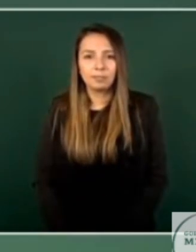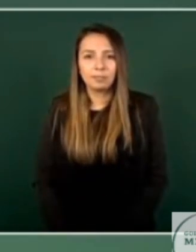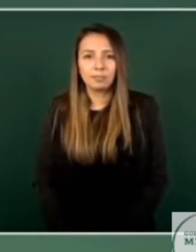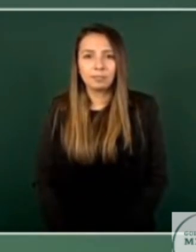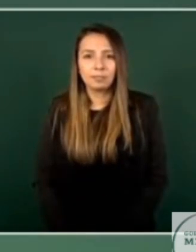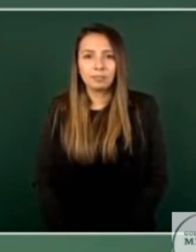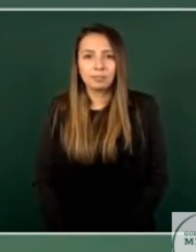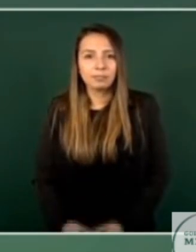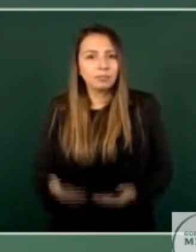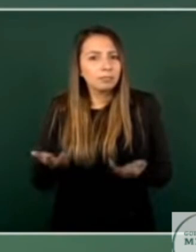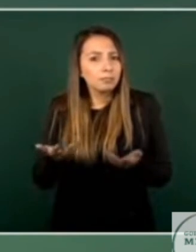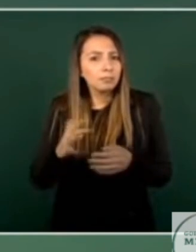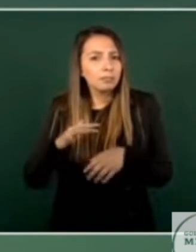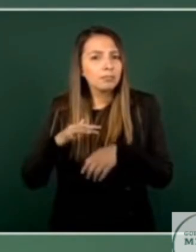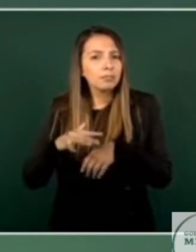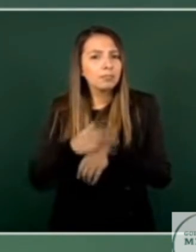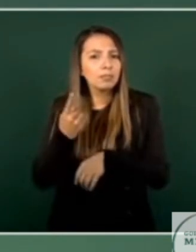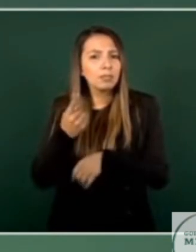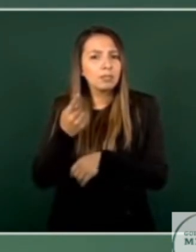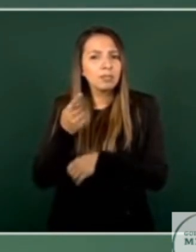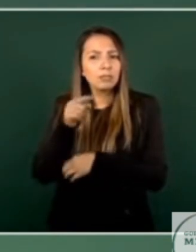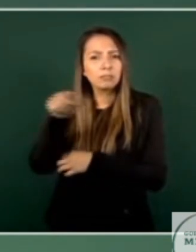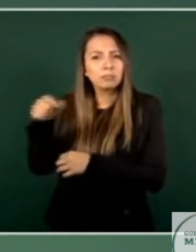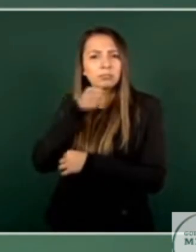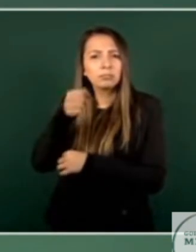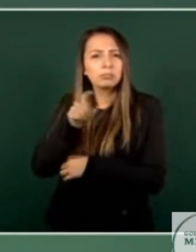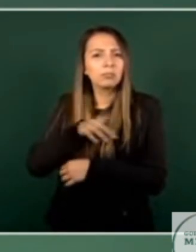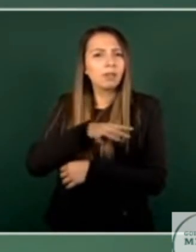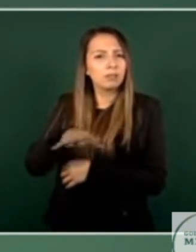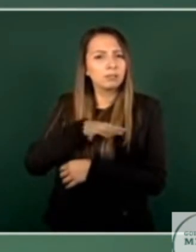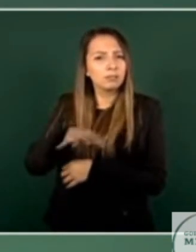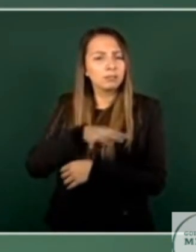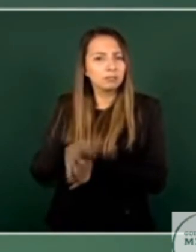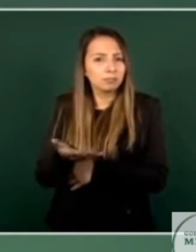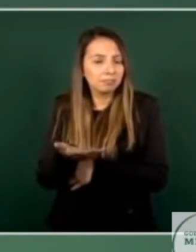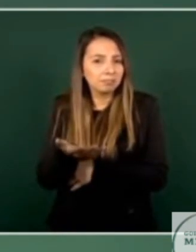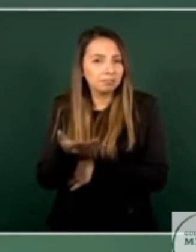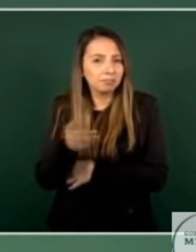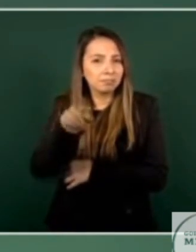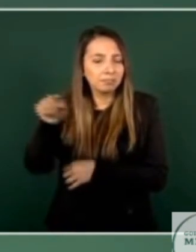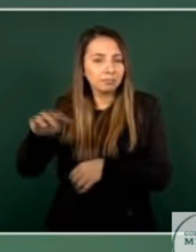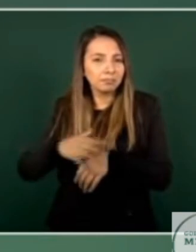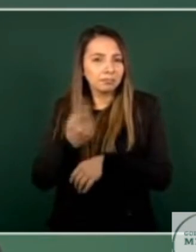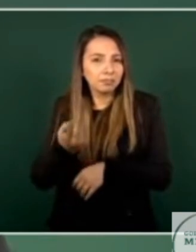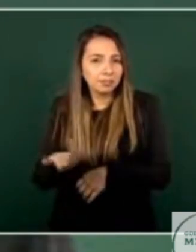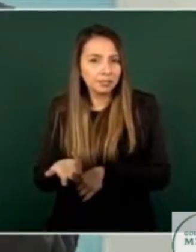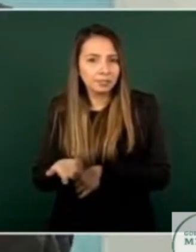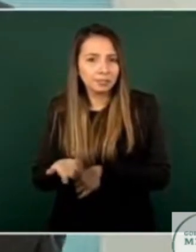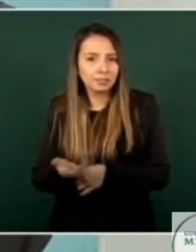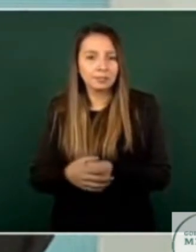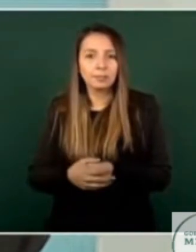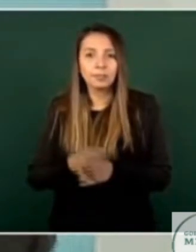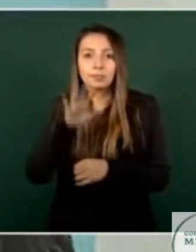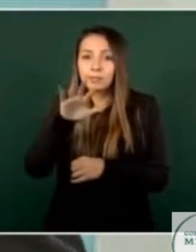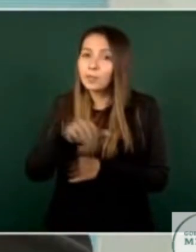y por qué no lo van a hacer estas personas además hay